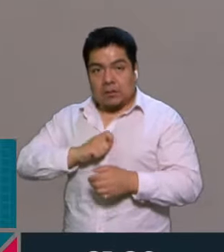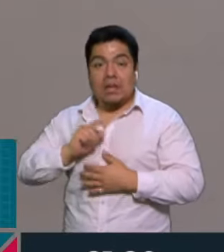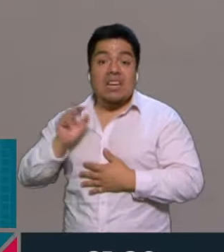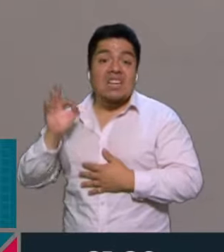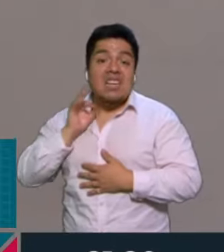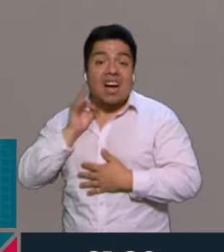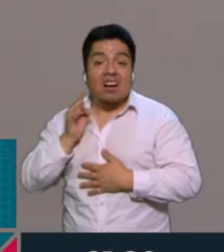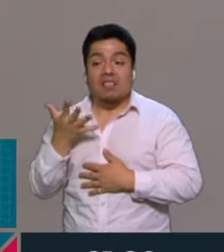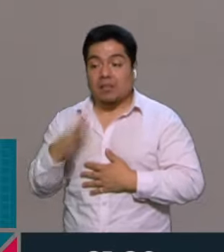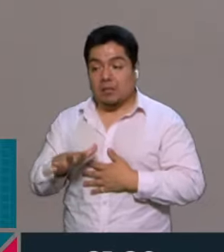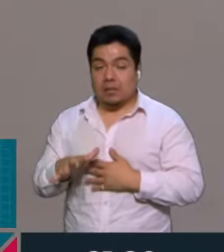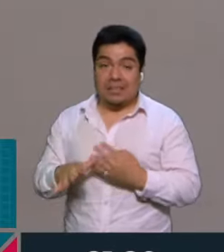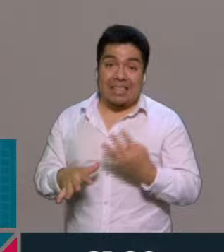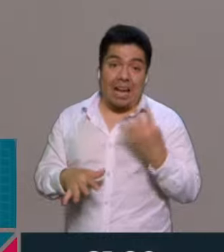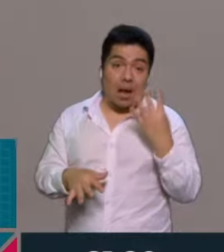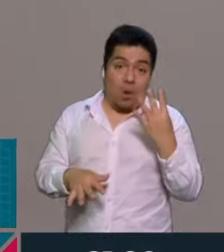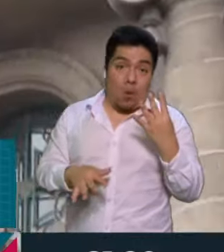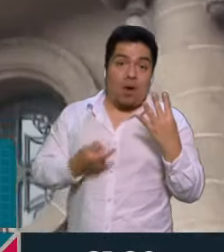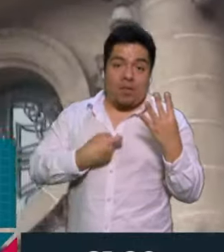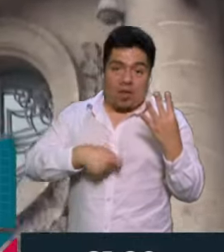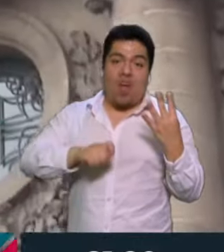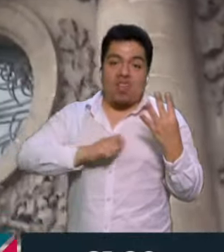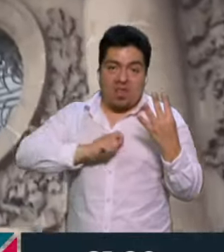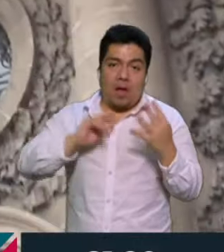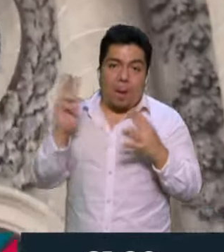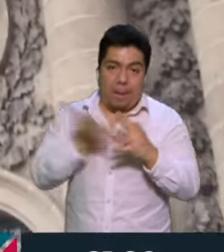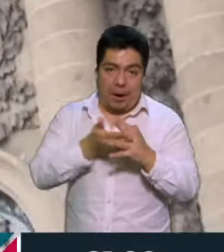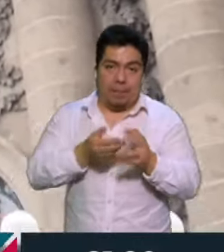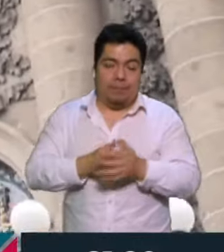que de estos 10, 4 se tratan de transfeminicidios.